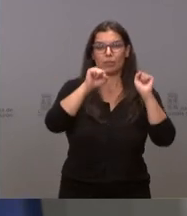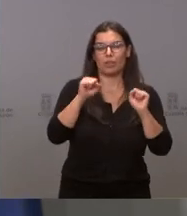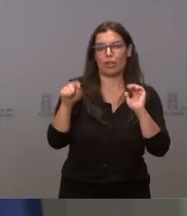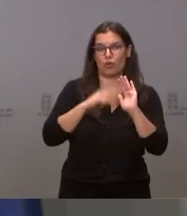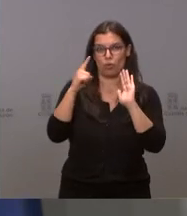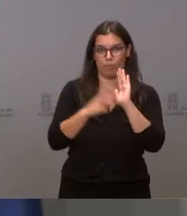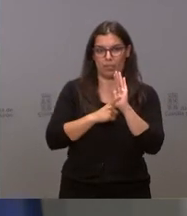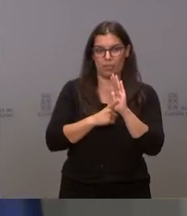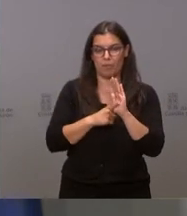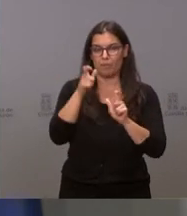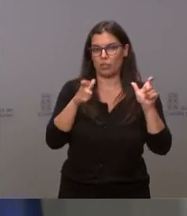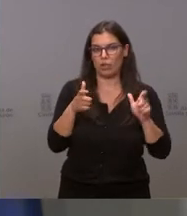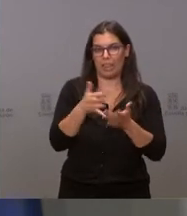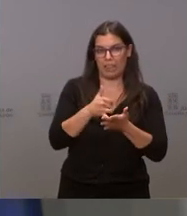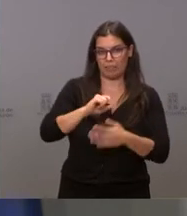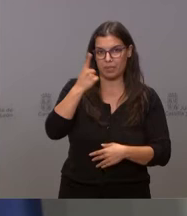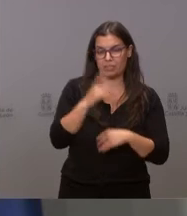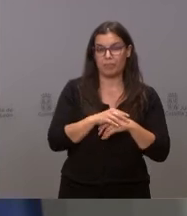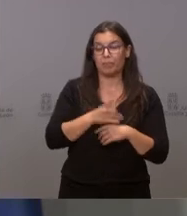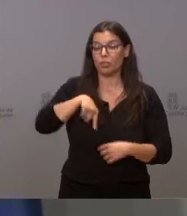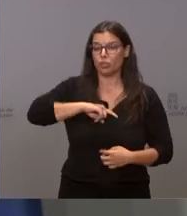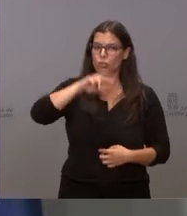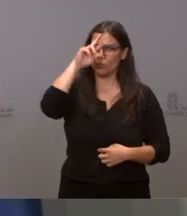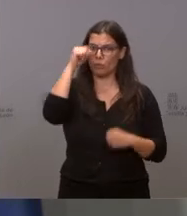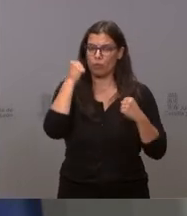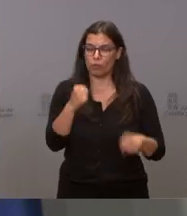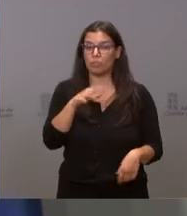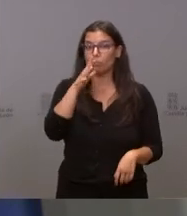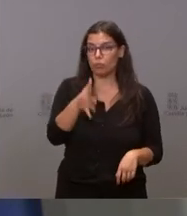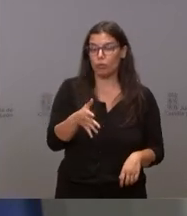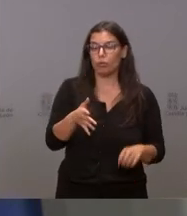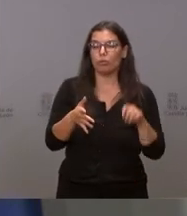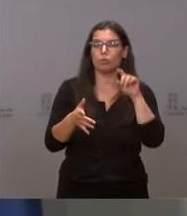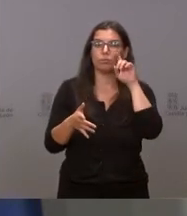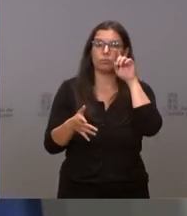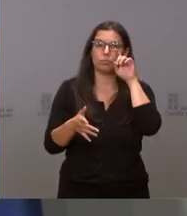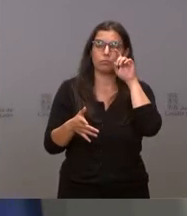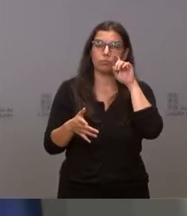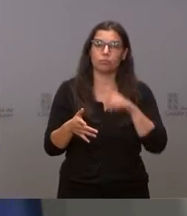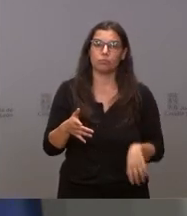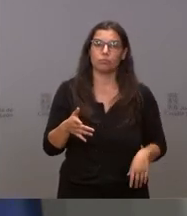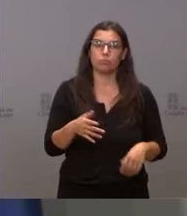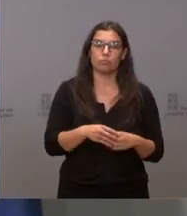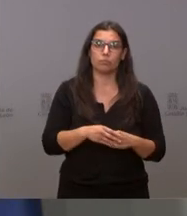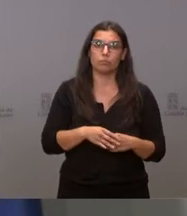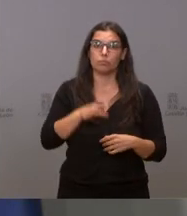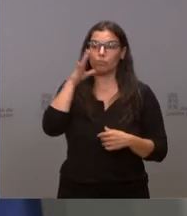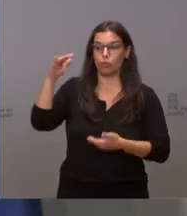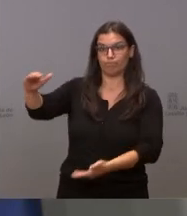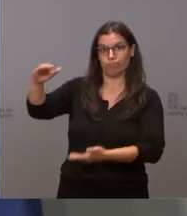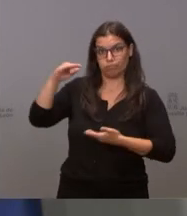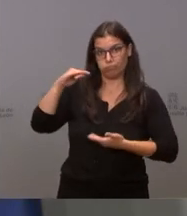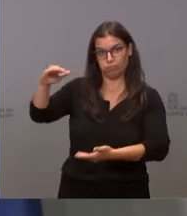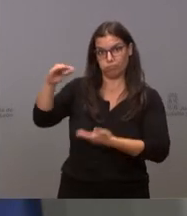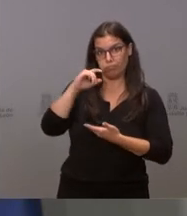Y estamos severamente preocupados por la disminución del suministro de dosis, como